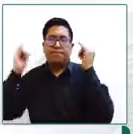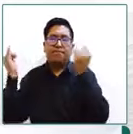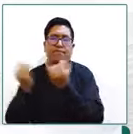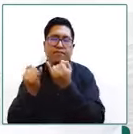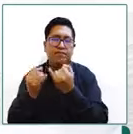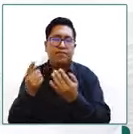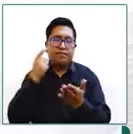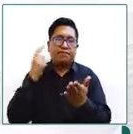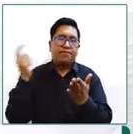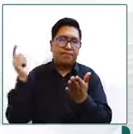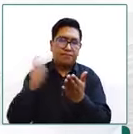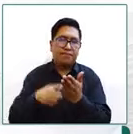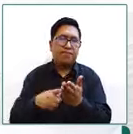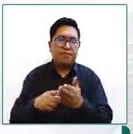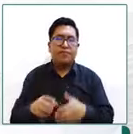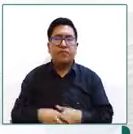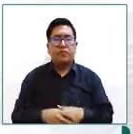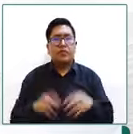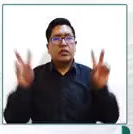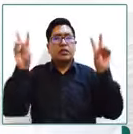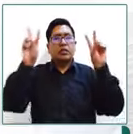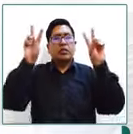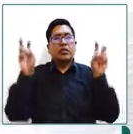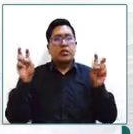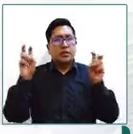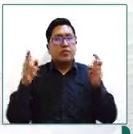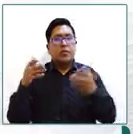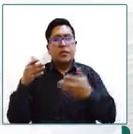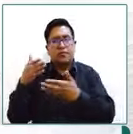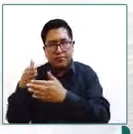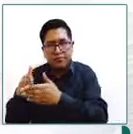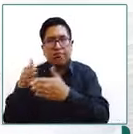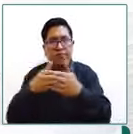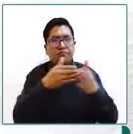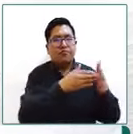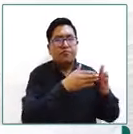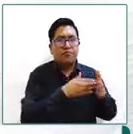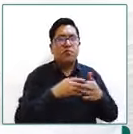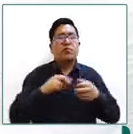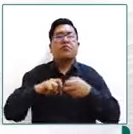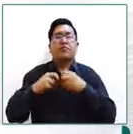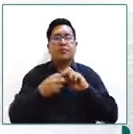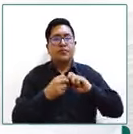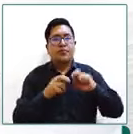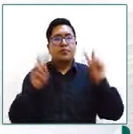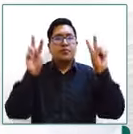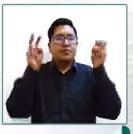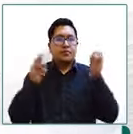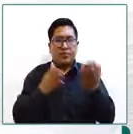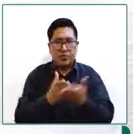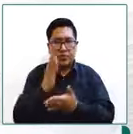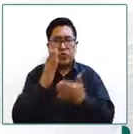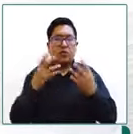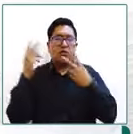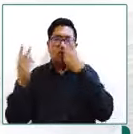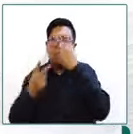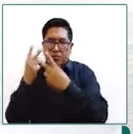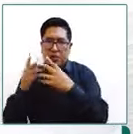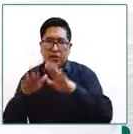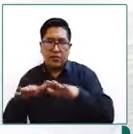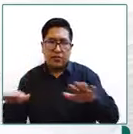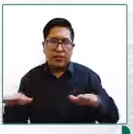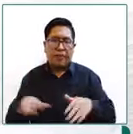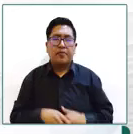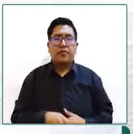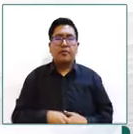en esta situación como obstáculos para justamente el desarrollo de las visitas de niñas niños y